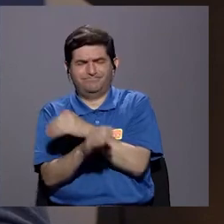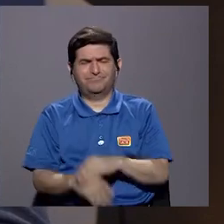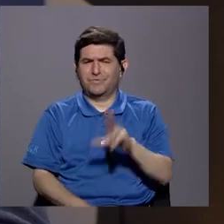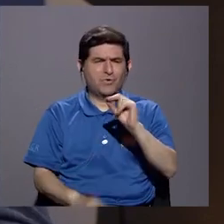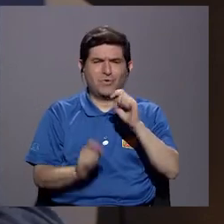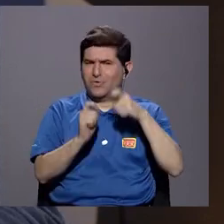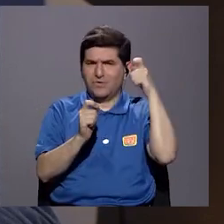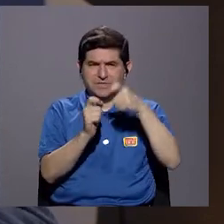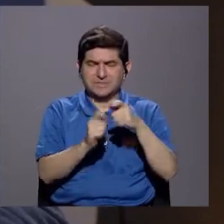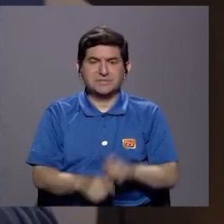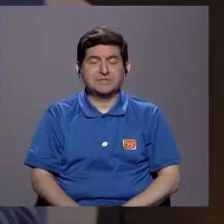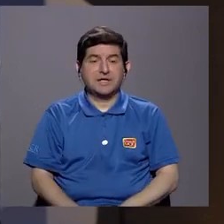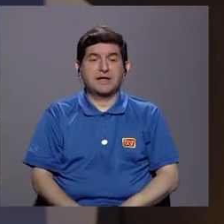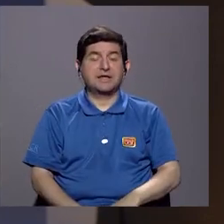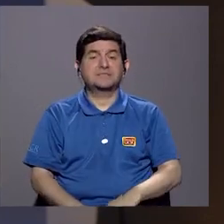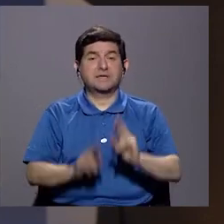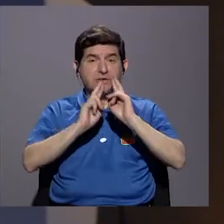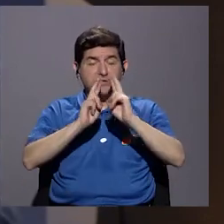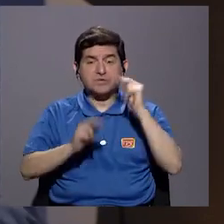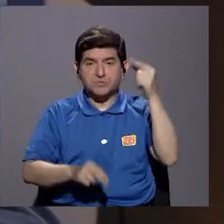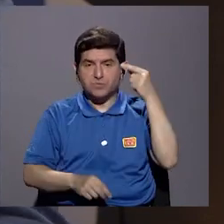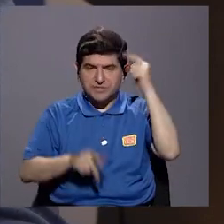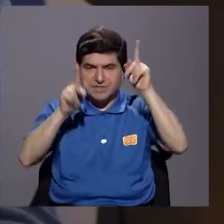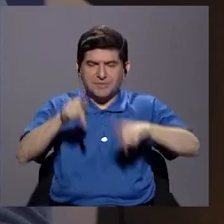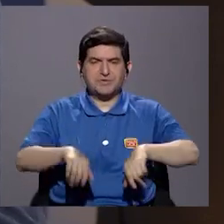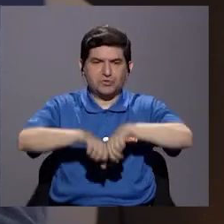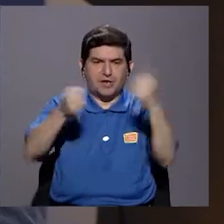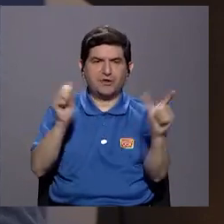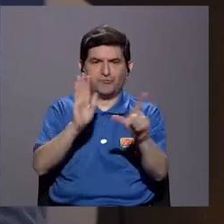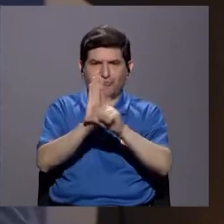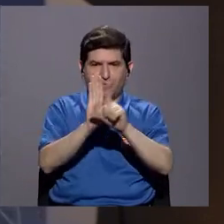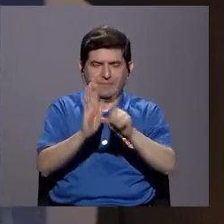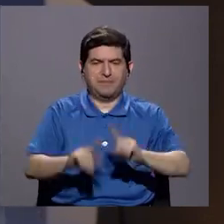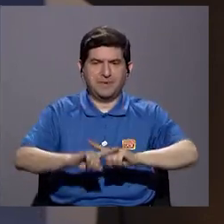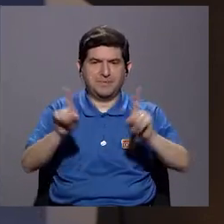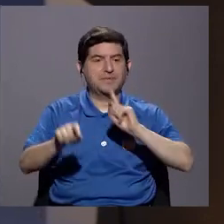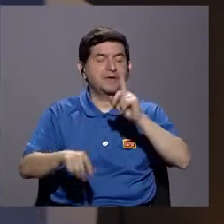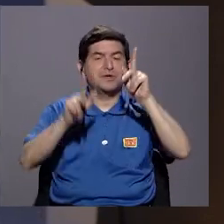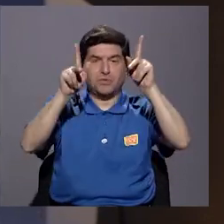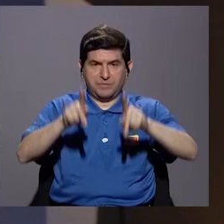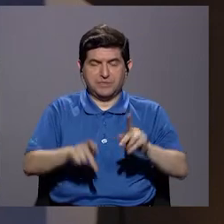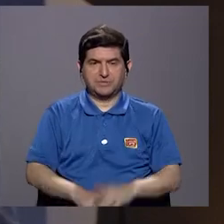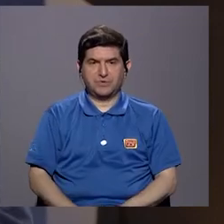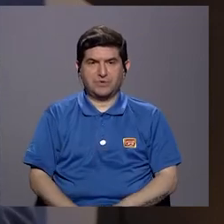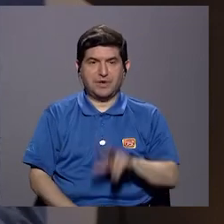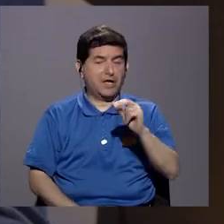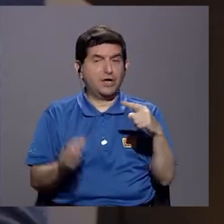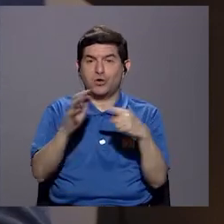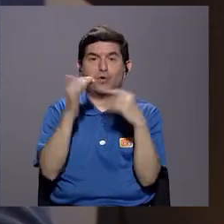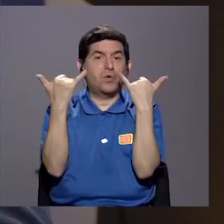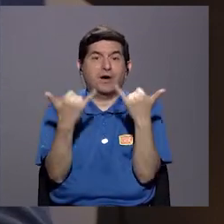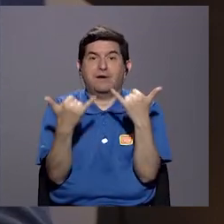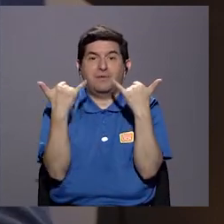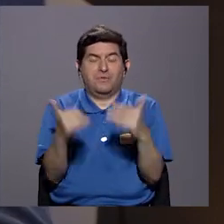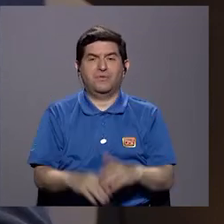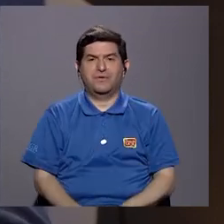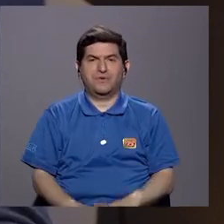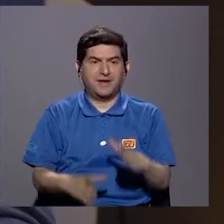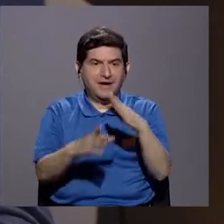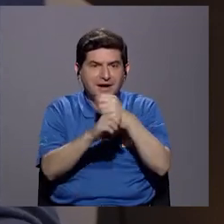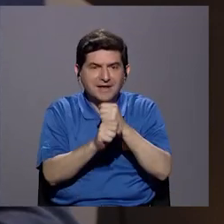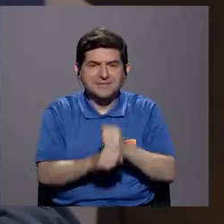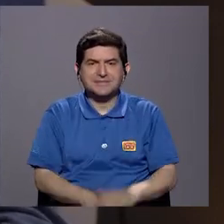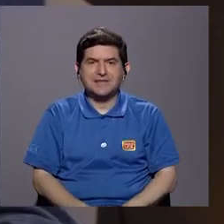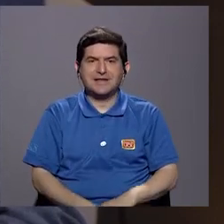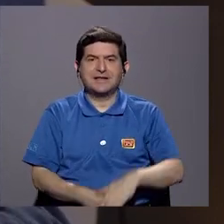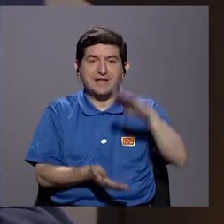la cuestión. La cuestión es cómo responde el Estado a quienes infrige la ley. Pero yo creo que lo que hay que decirle a la gente, y esto es lo que no es popular en este momento, es que lo